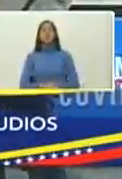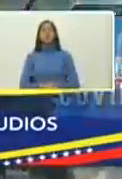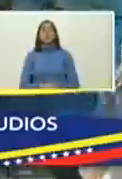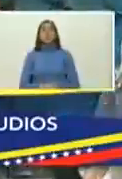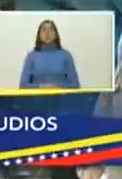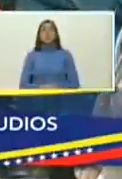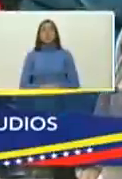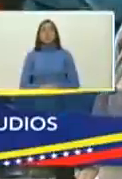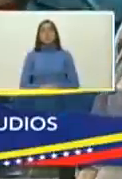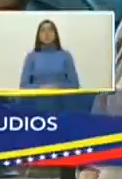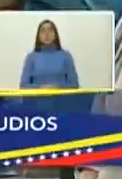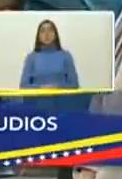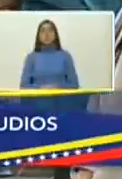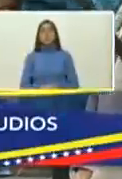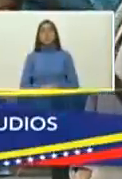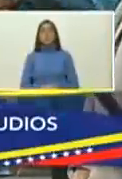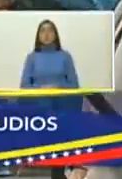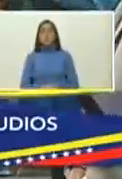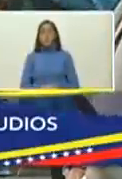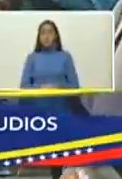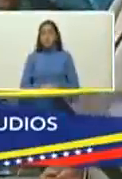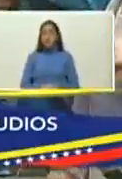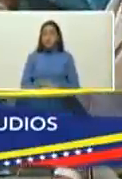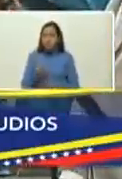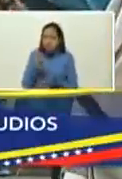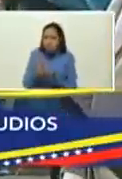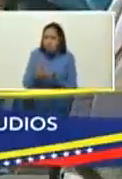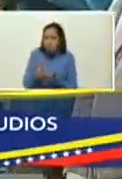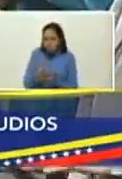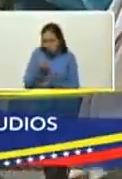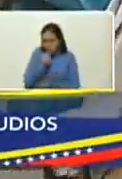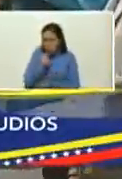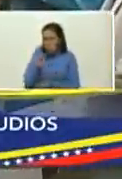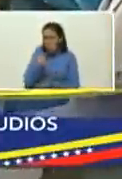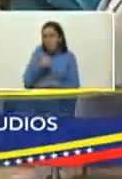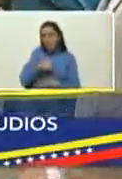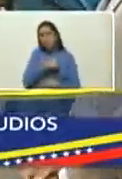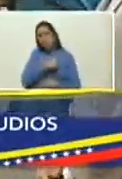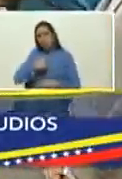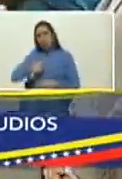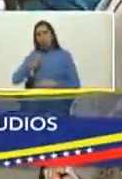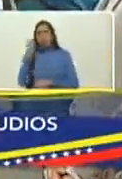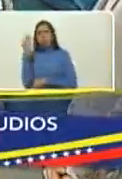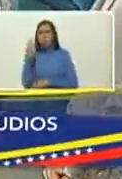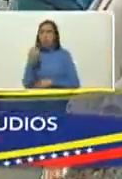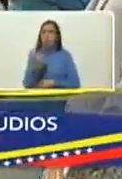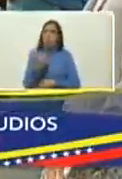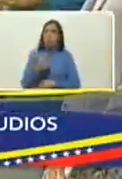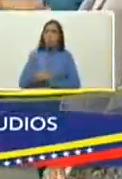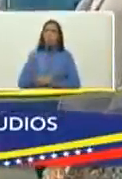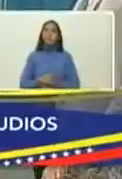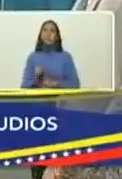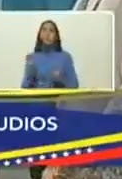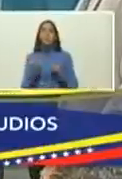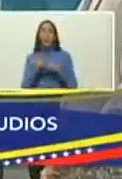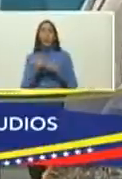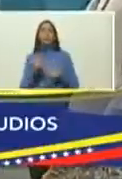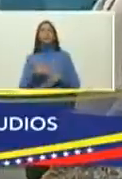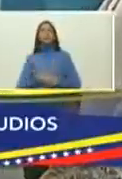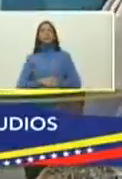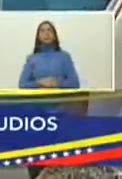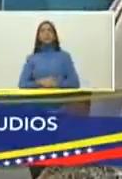No sé si esto se graba o no me ponen el micrófono quiero decir dos palabras estoy